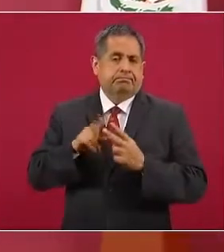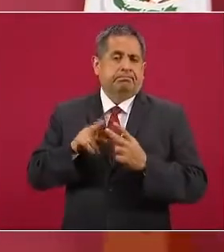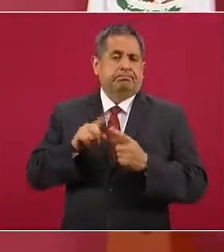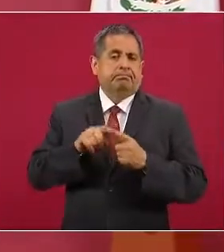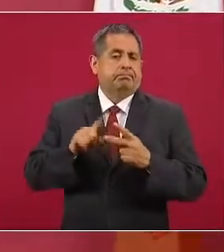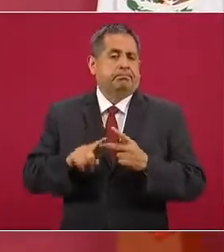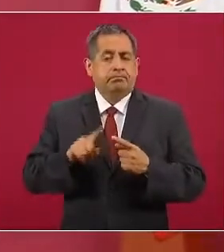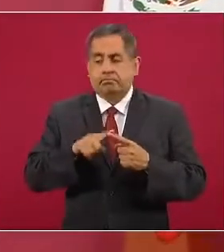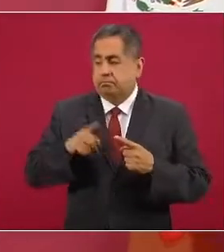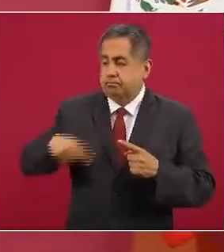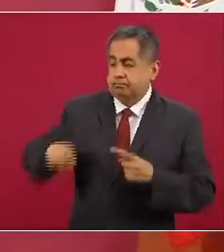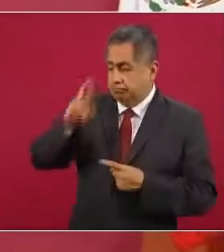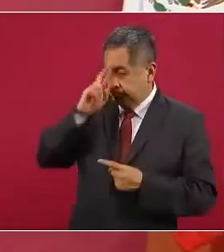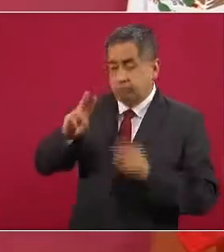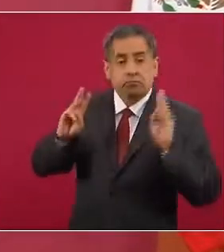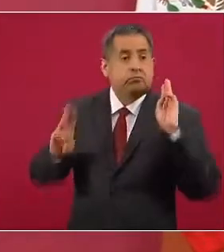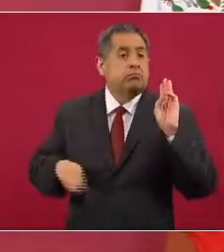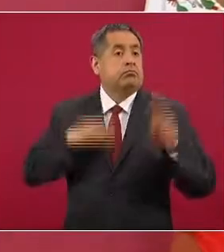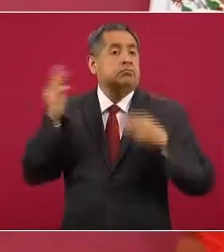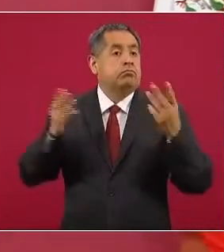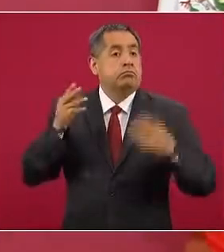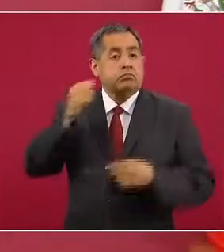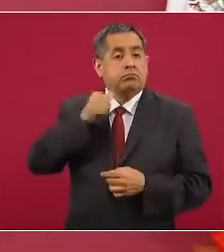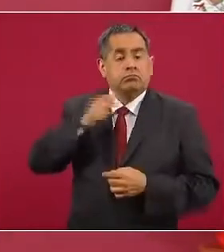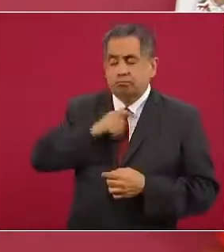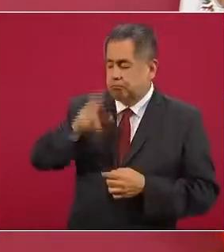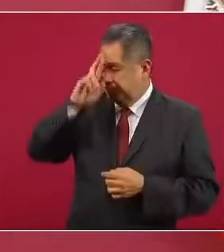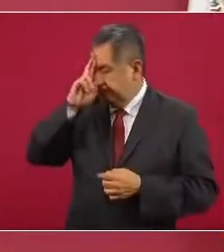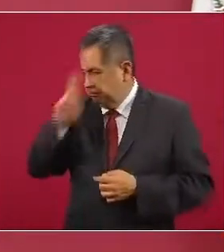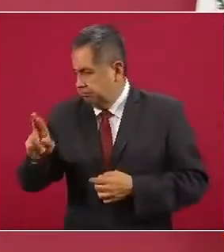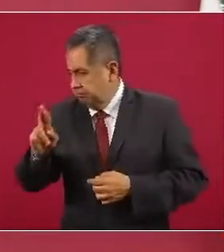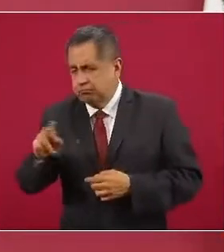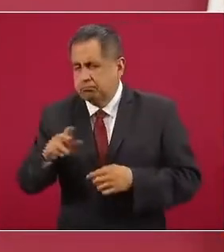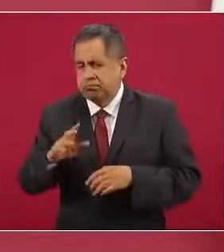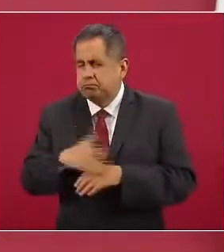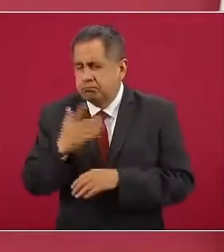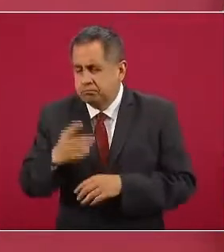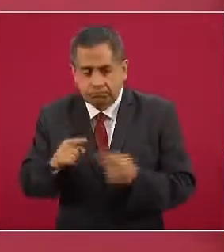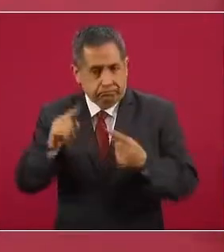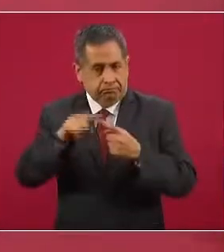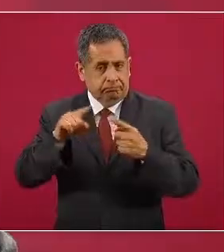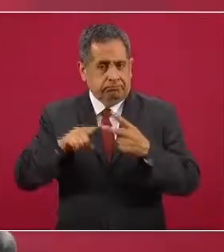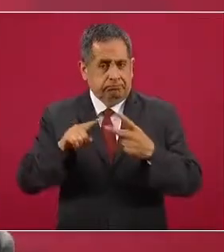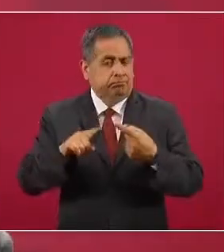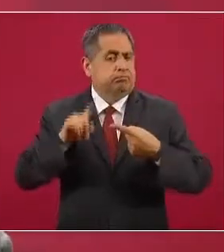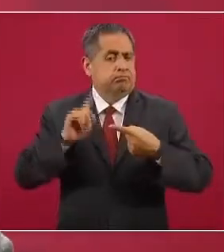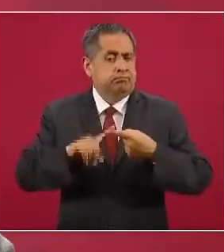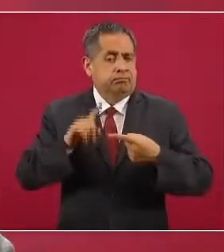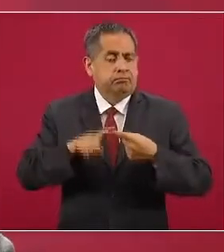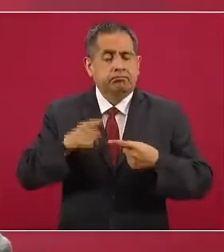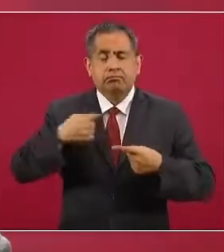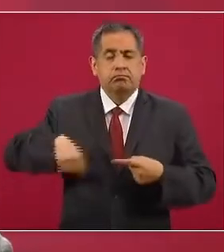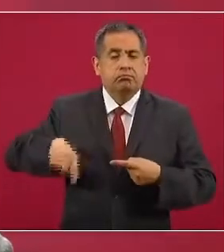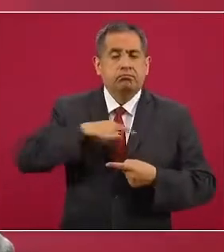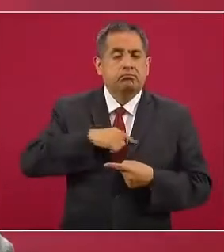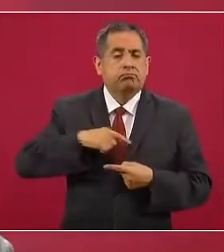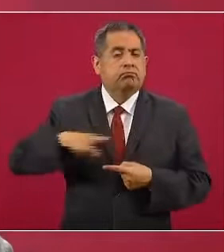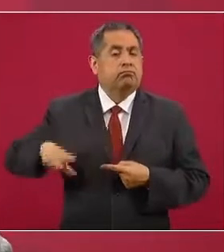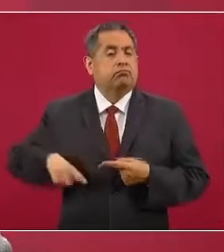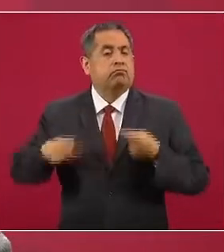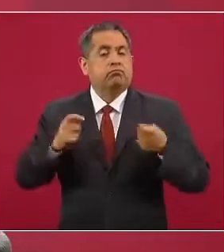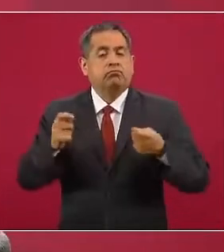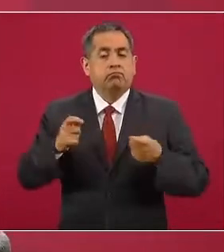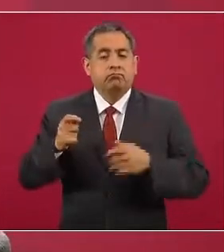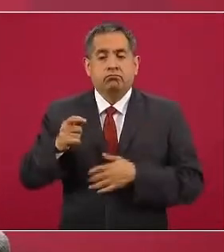se respeta el gobierno de México en el mundo por dos razones, primero porque no fue un gobierno